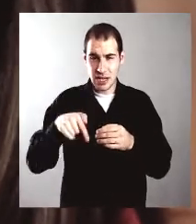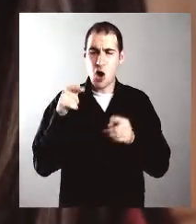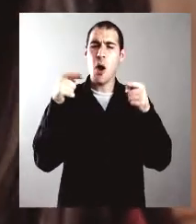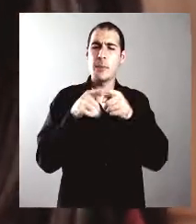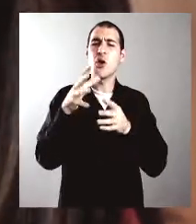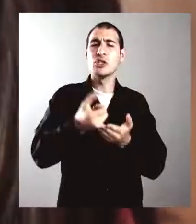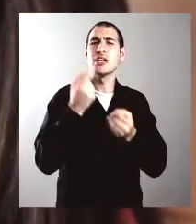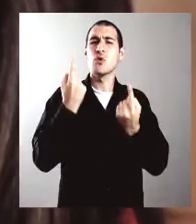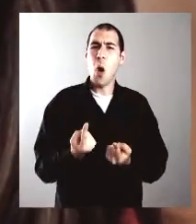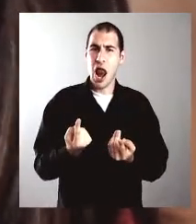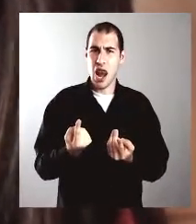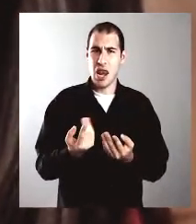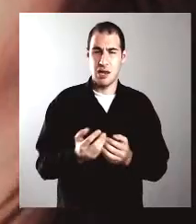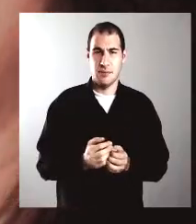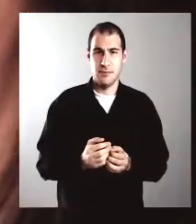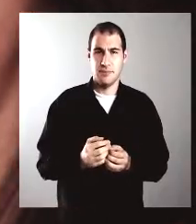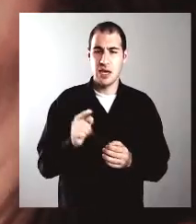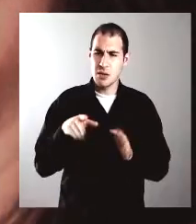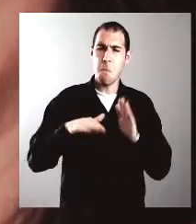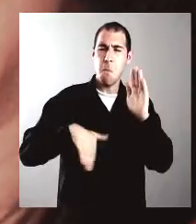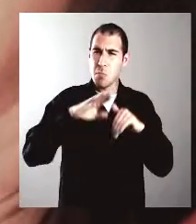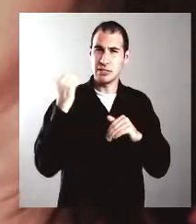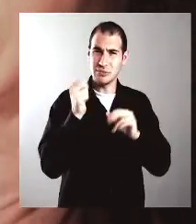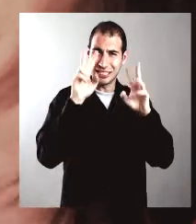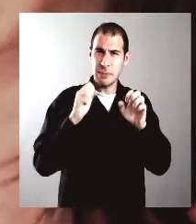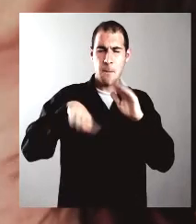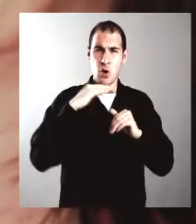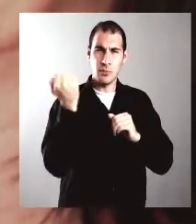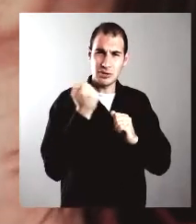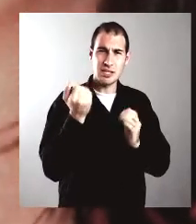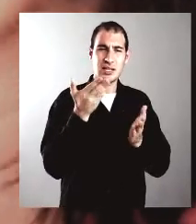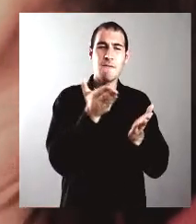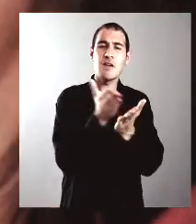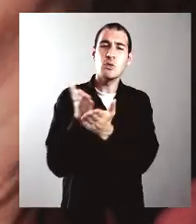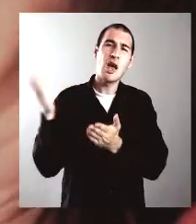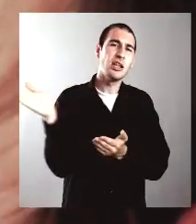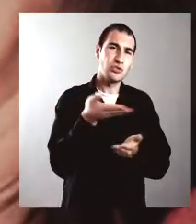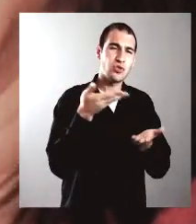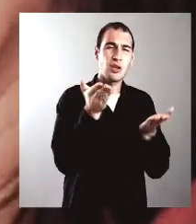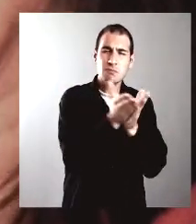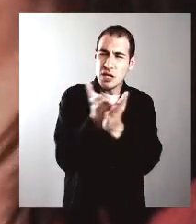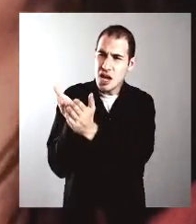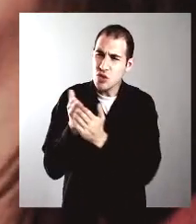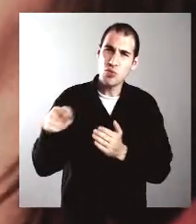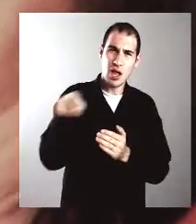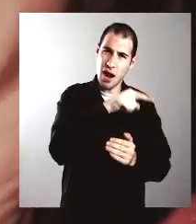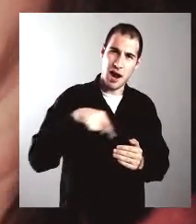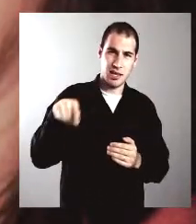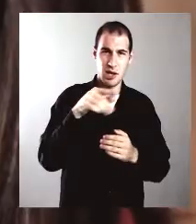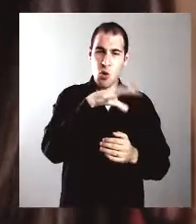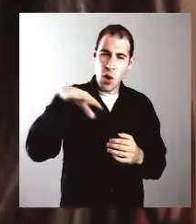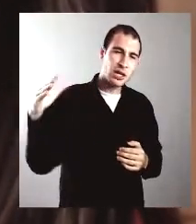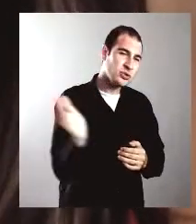es instalarlo, insisto, como eje, como eje transversal, aparte, en todos los